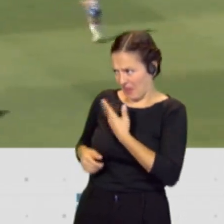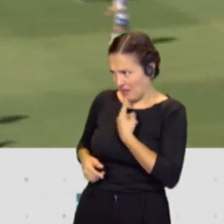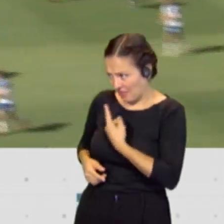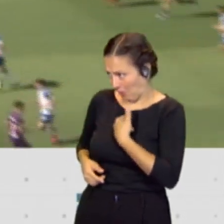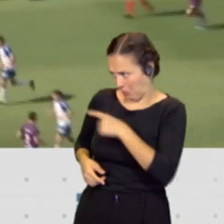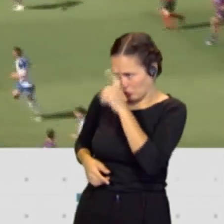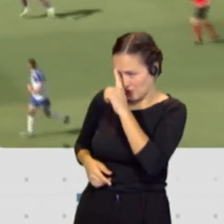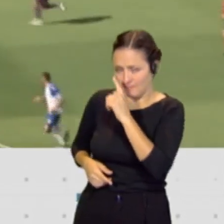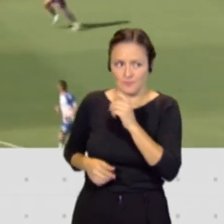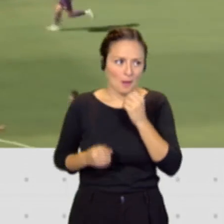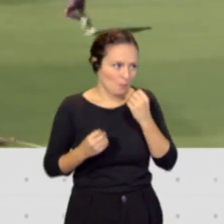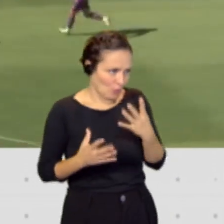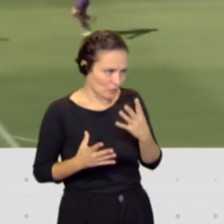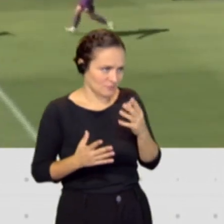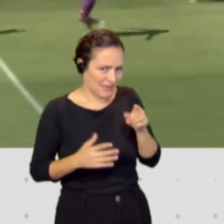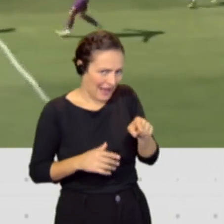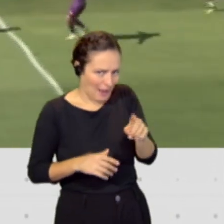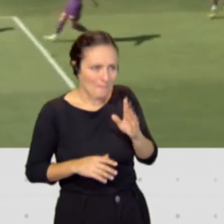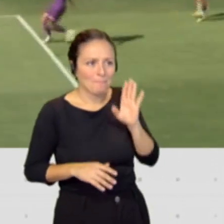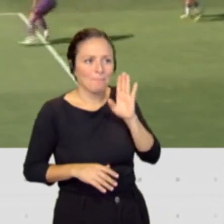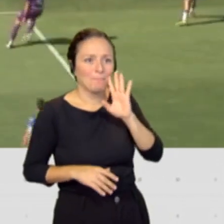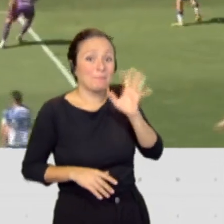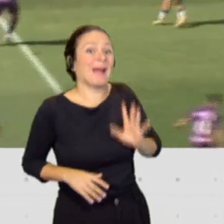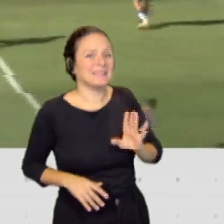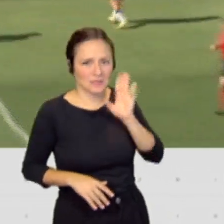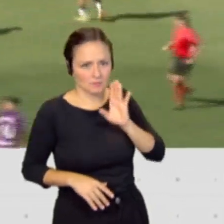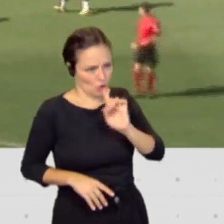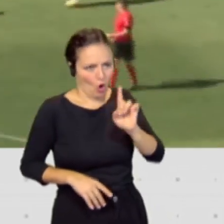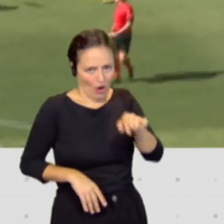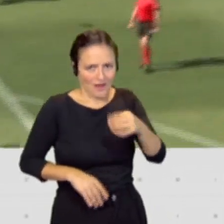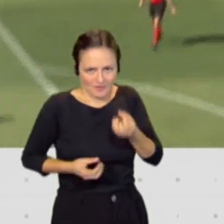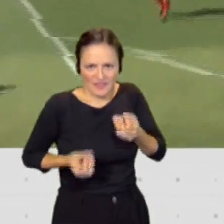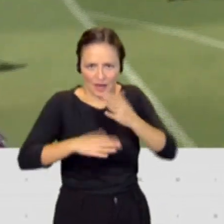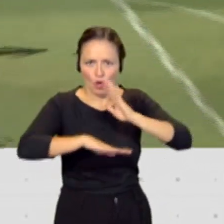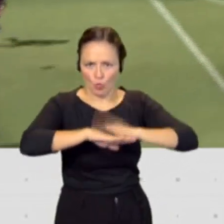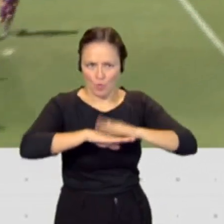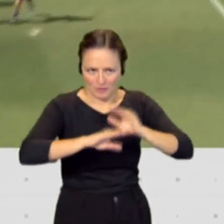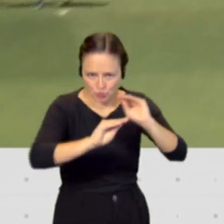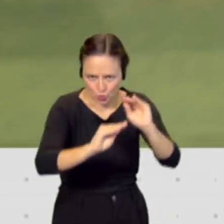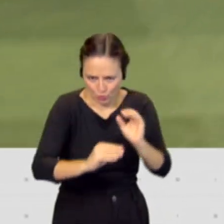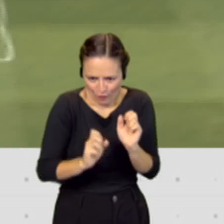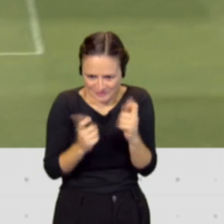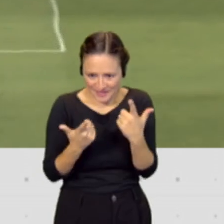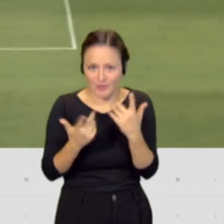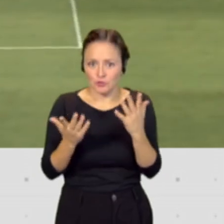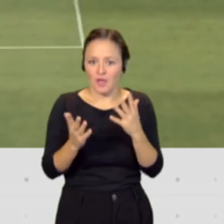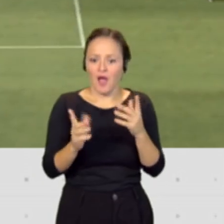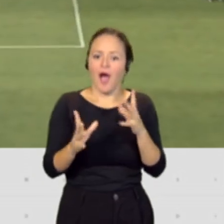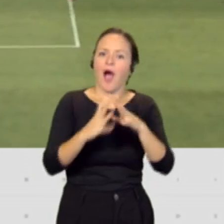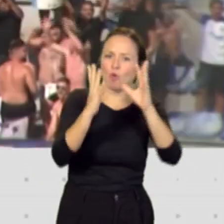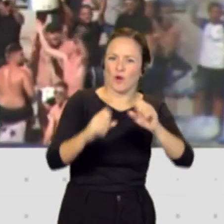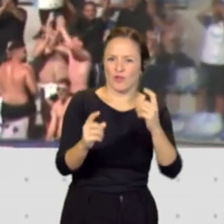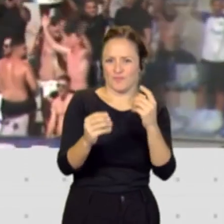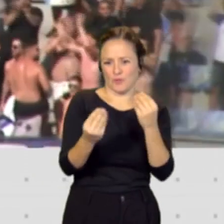no son presuntos, él se ha declarado culpable y por lo tanto ante la justicia ha llegado a un acuerdo con la fiscalía declarándose culpable.